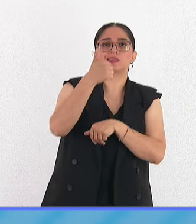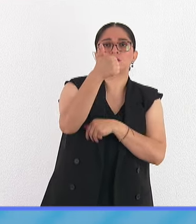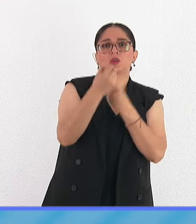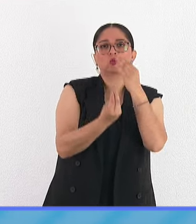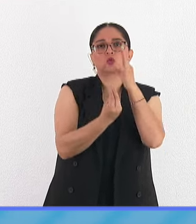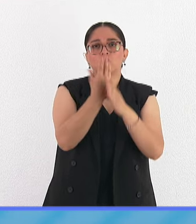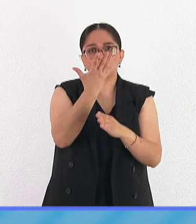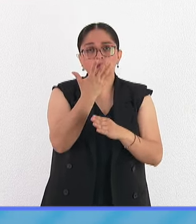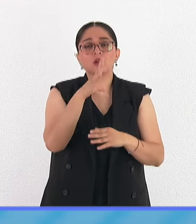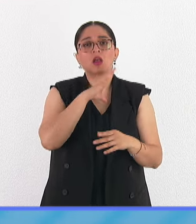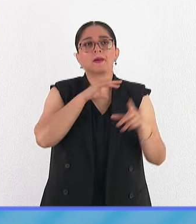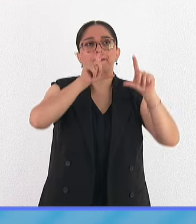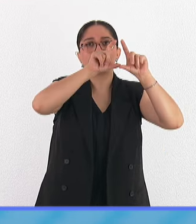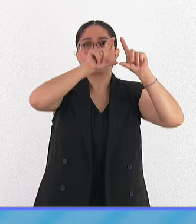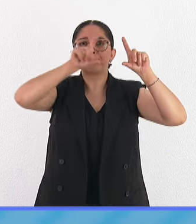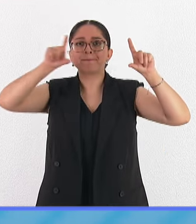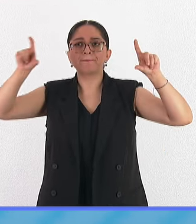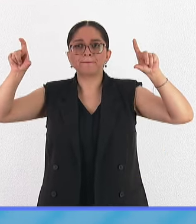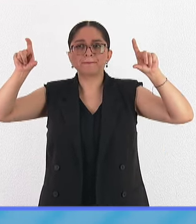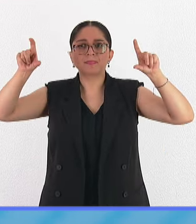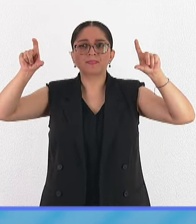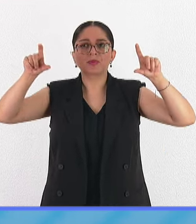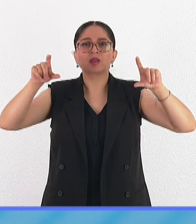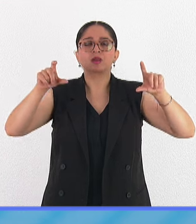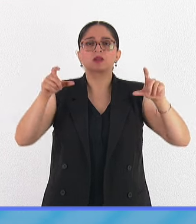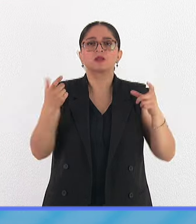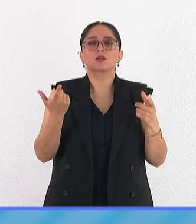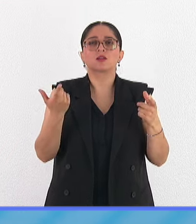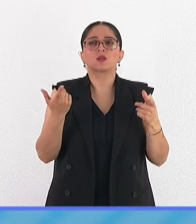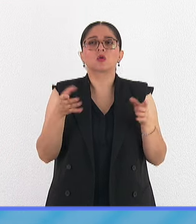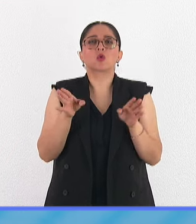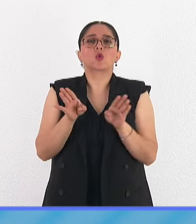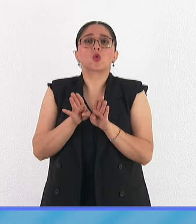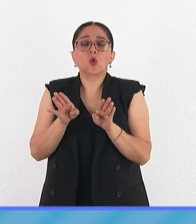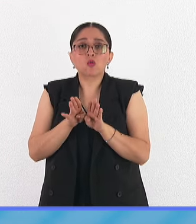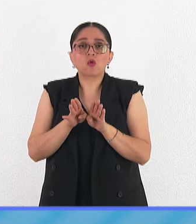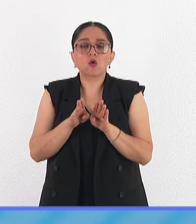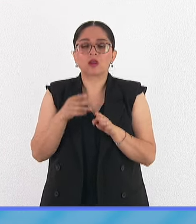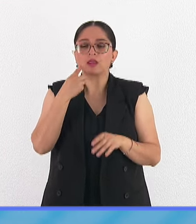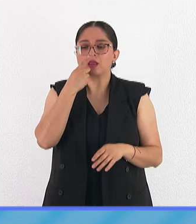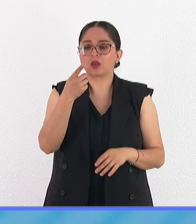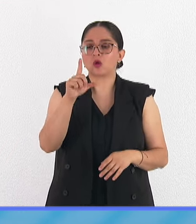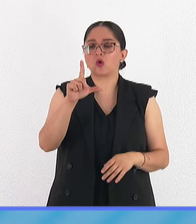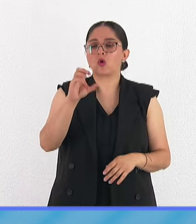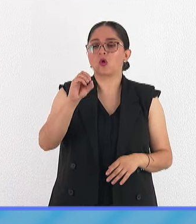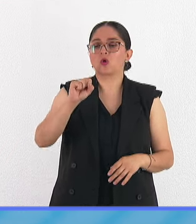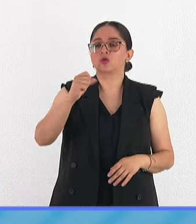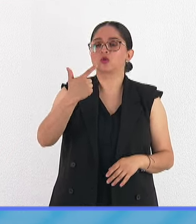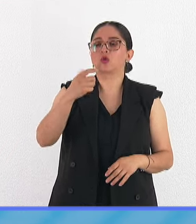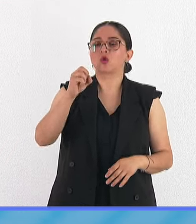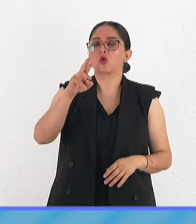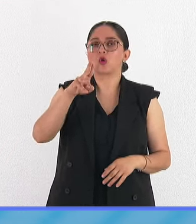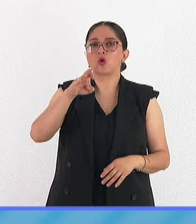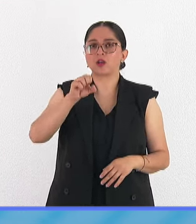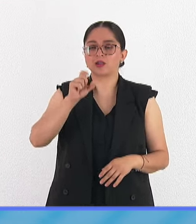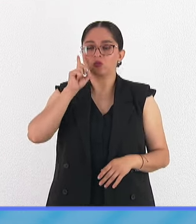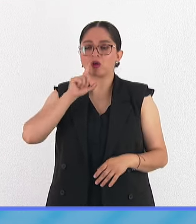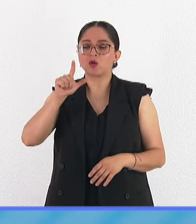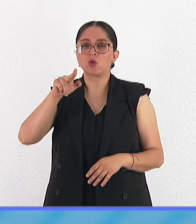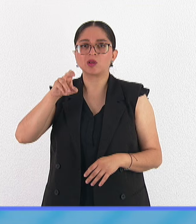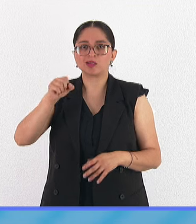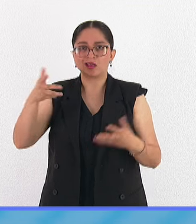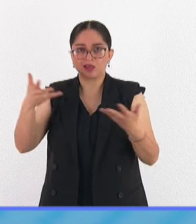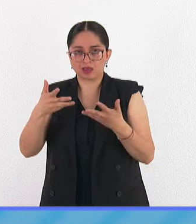Se trata de un fragmento de Como los Gorrones, de Luisa Josefina Hernández. Además,